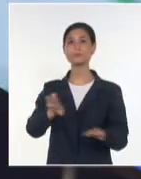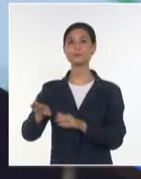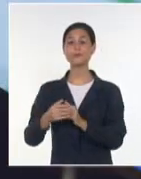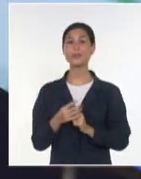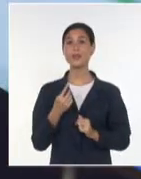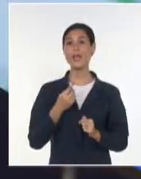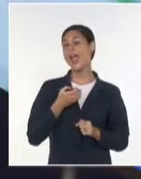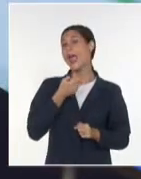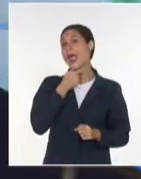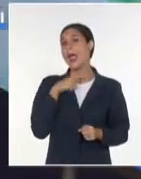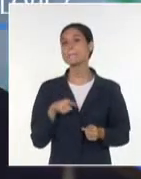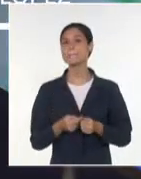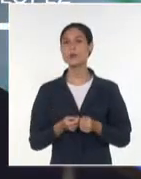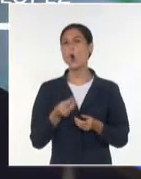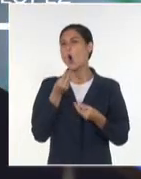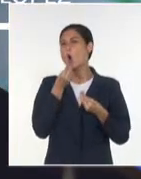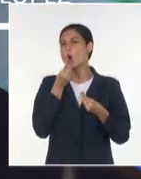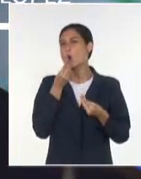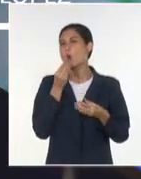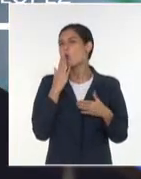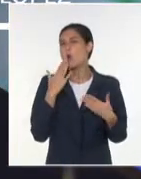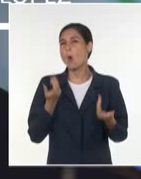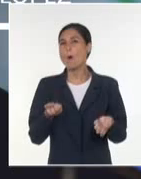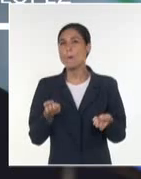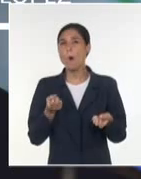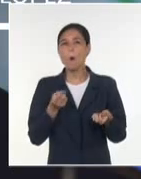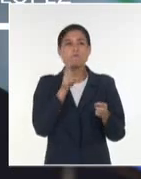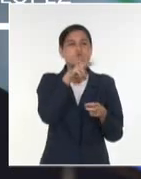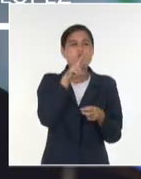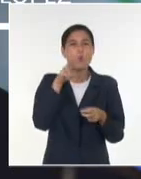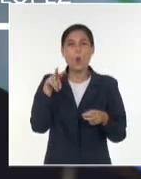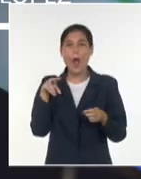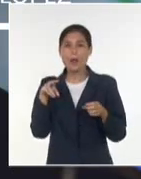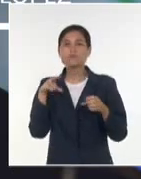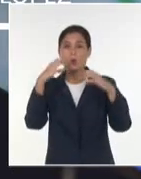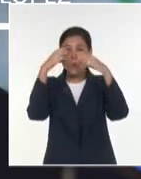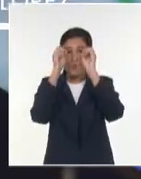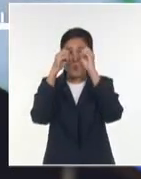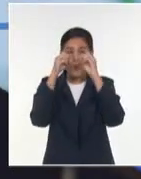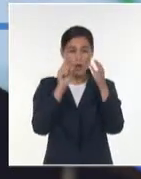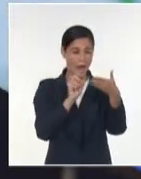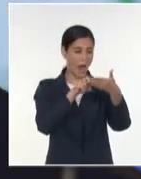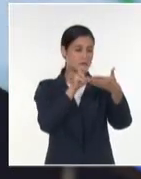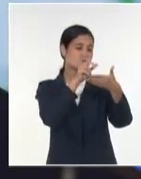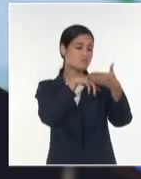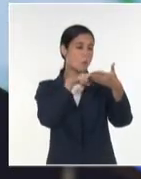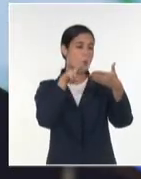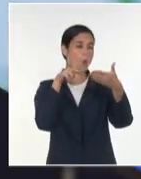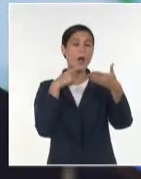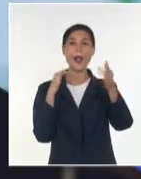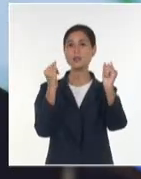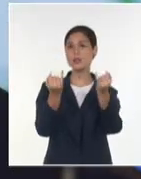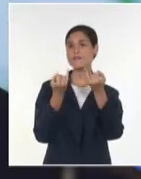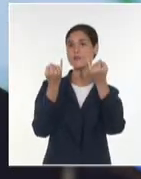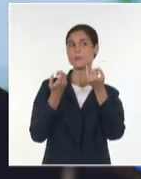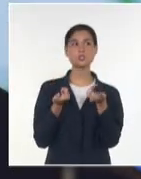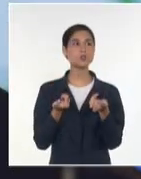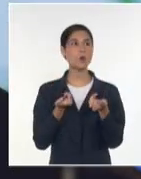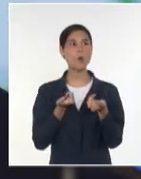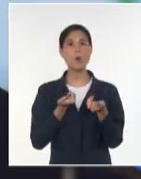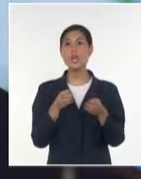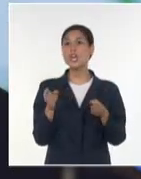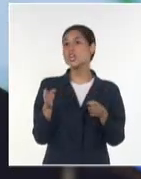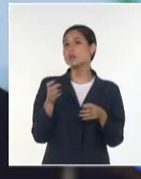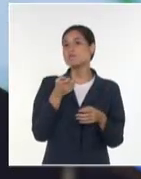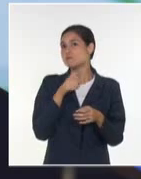información, de saber buscar información, localizarla, de identificar una noticia falsa, de crear contenido en ambiente